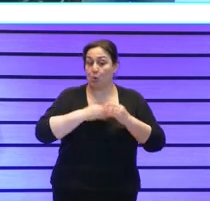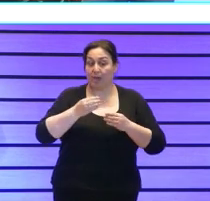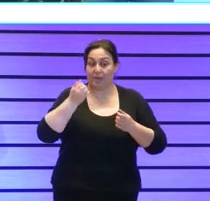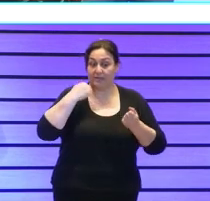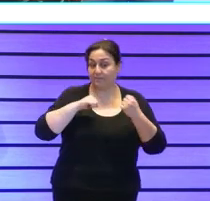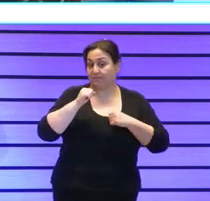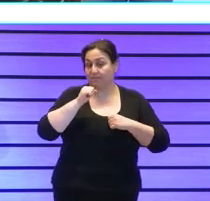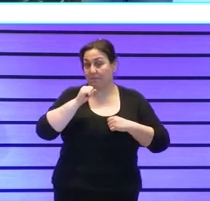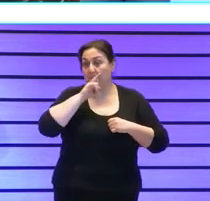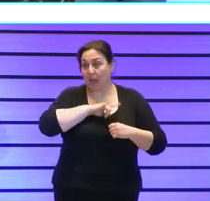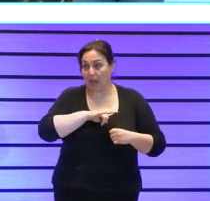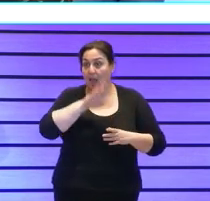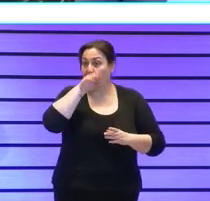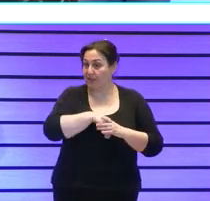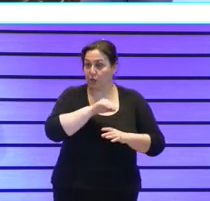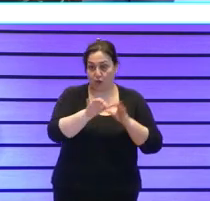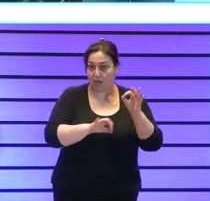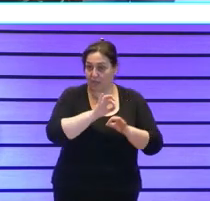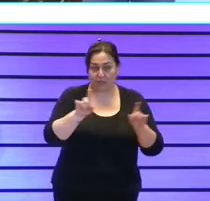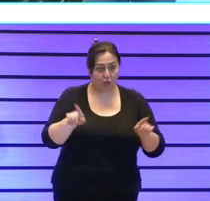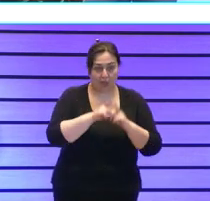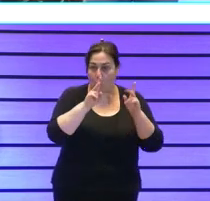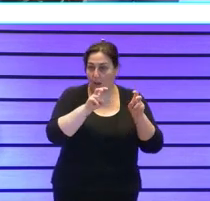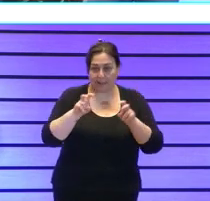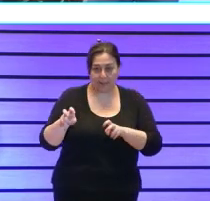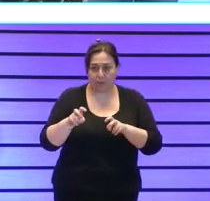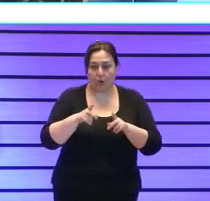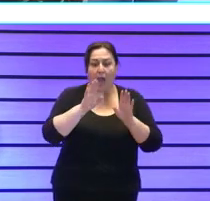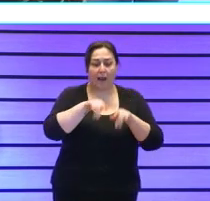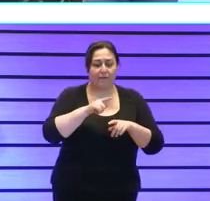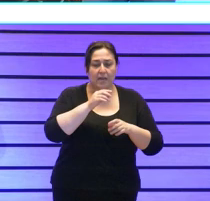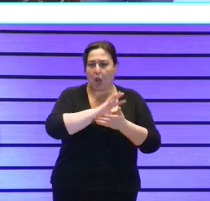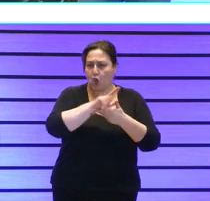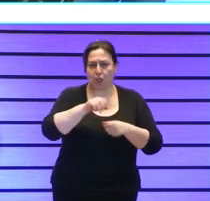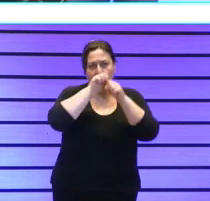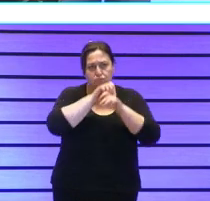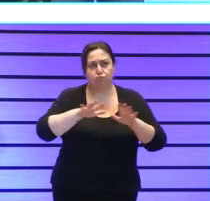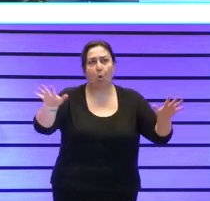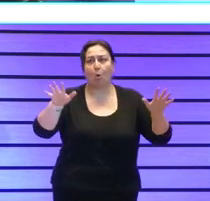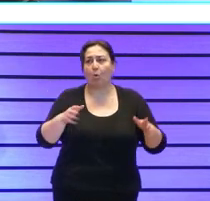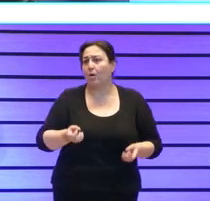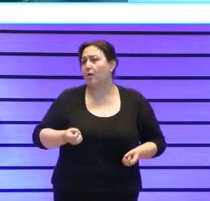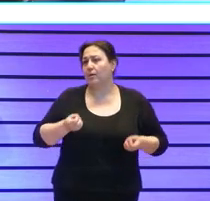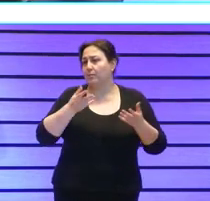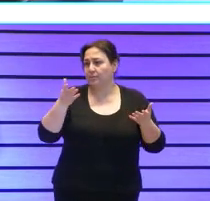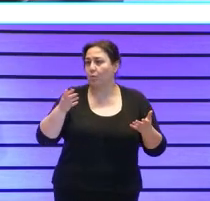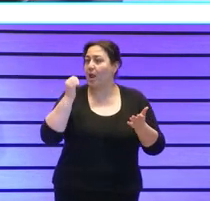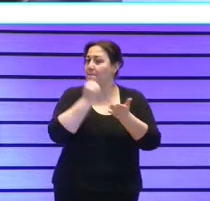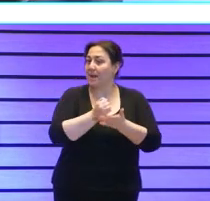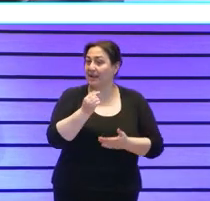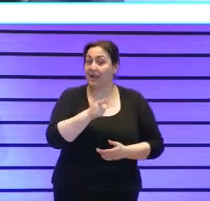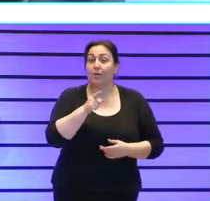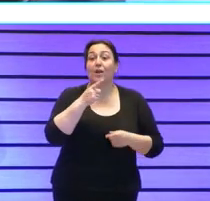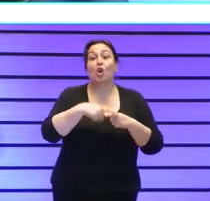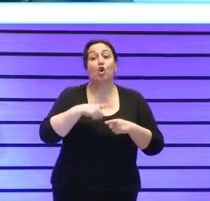ocurra en una organización sea del tipo que sea suele ser super noticiable de gran trascendencia no ocurre lo mismo con las